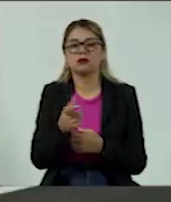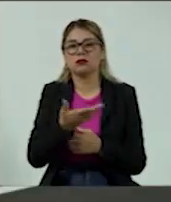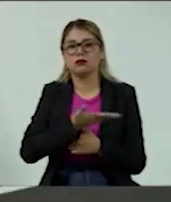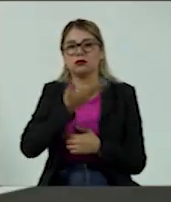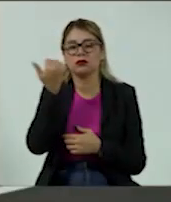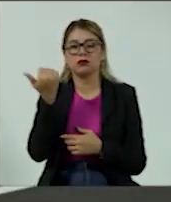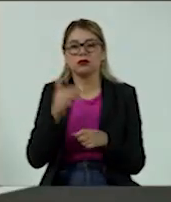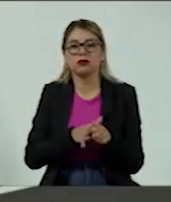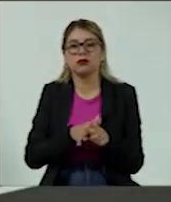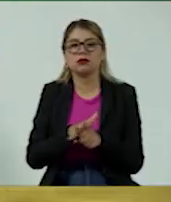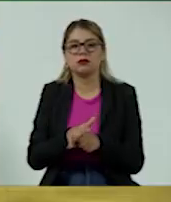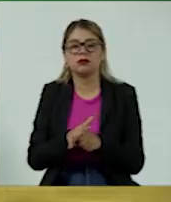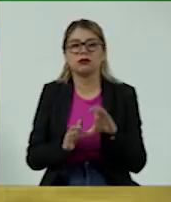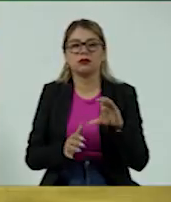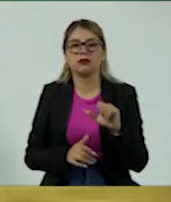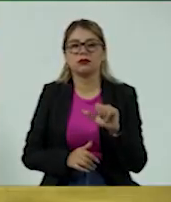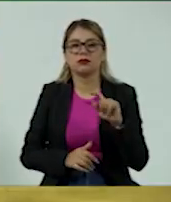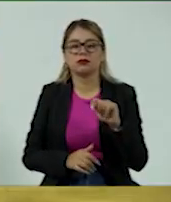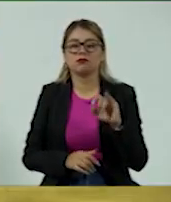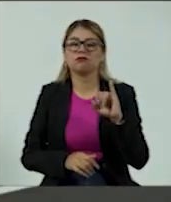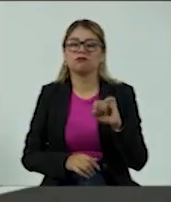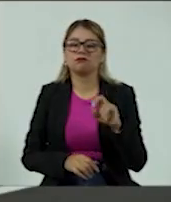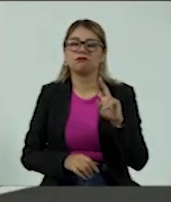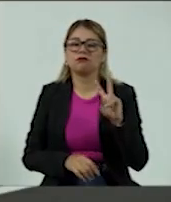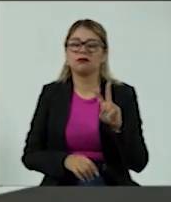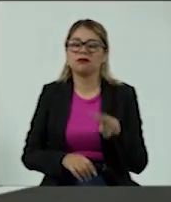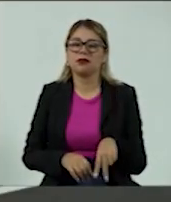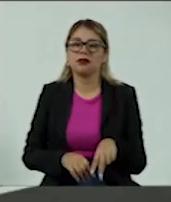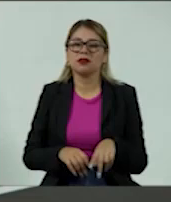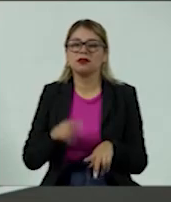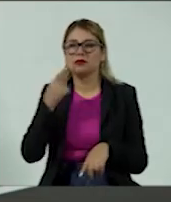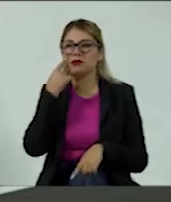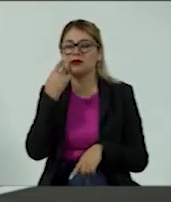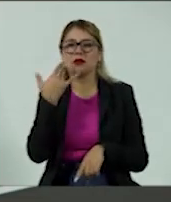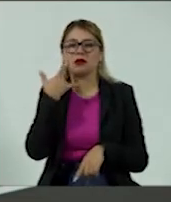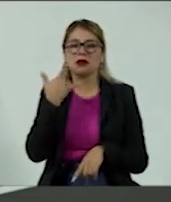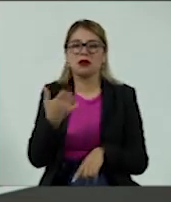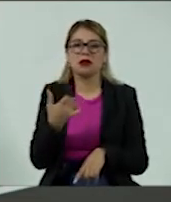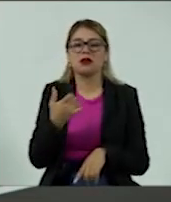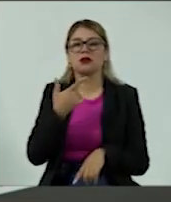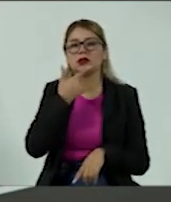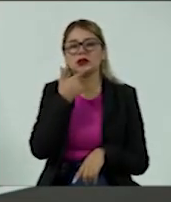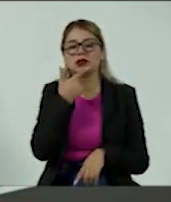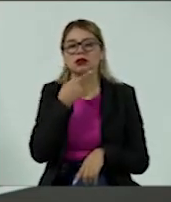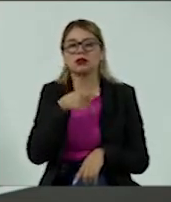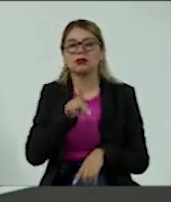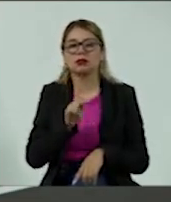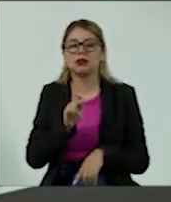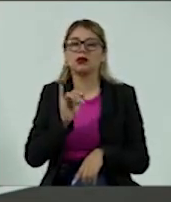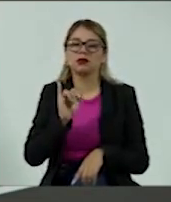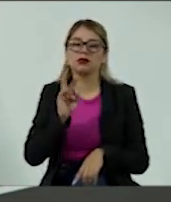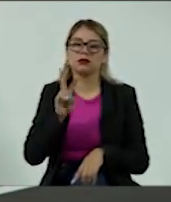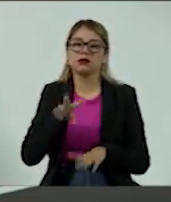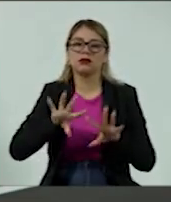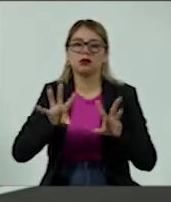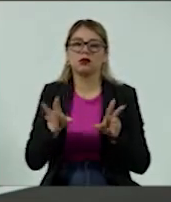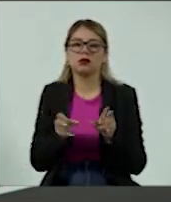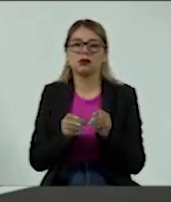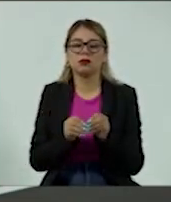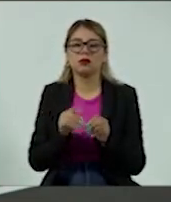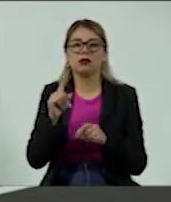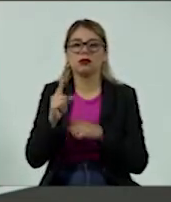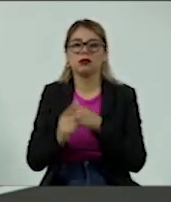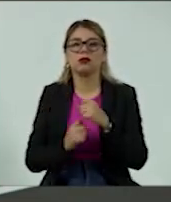Quién sabe que sea eso, nos le vemos cara de gato, como en inglés, pero al final del camino si es un costo anual total, es